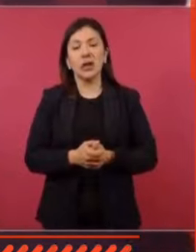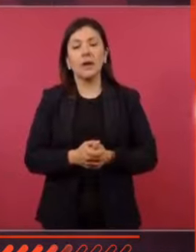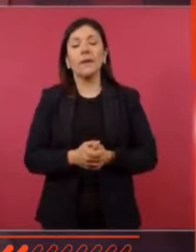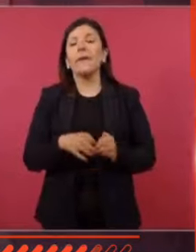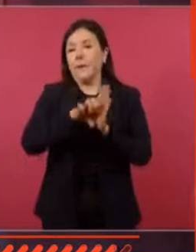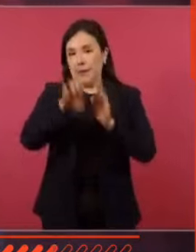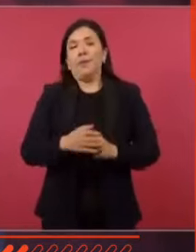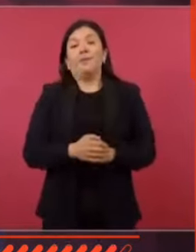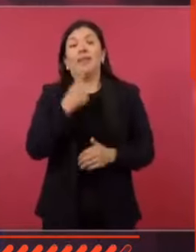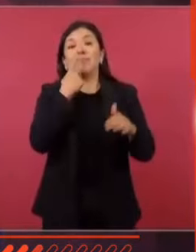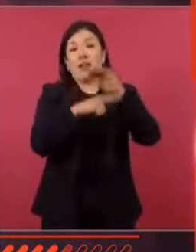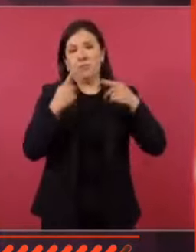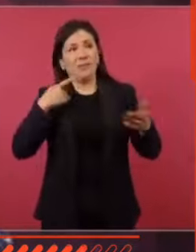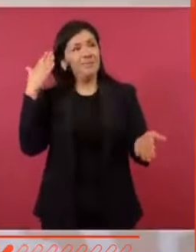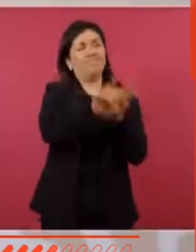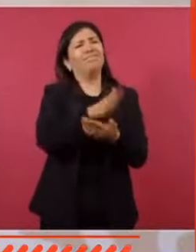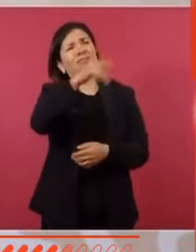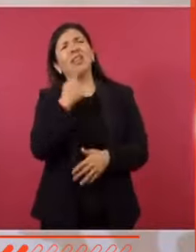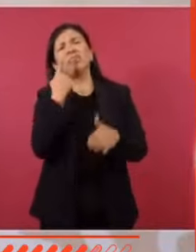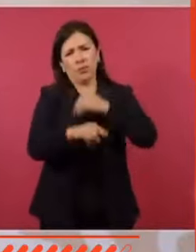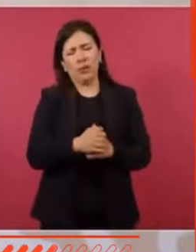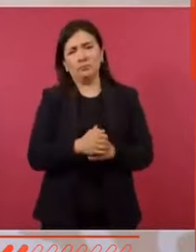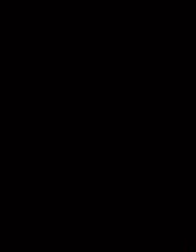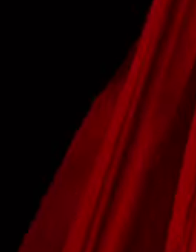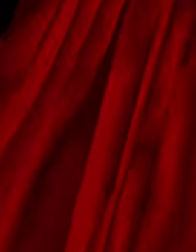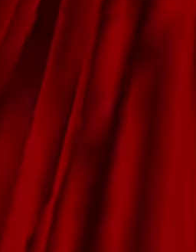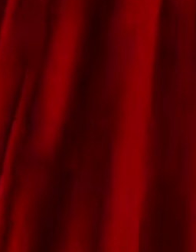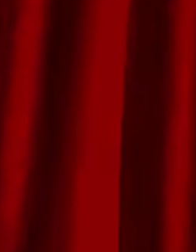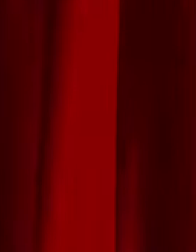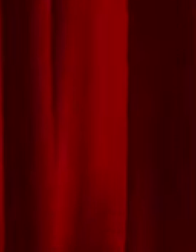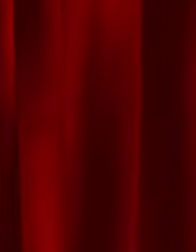Reciben la denuncia y no le dan trámite.